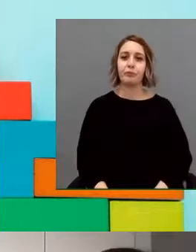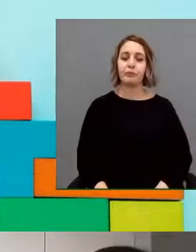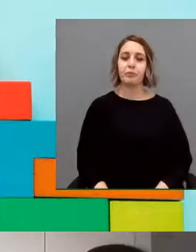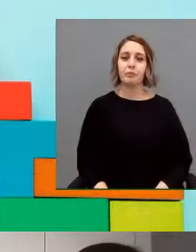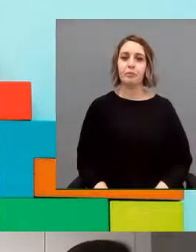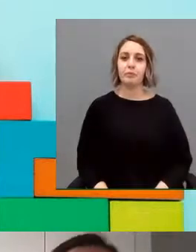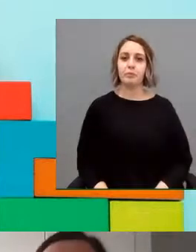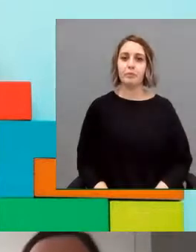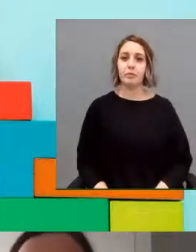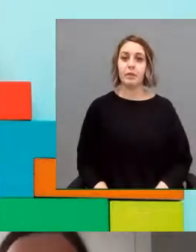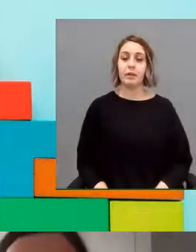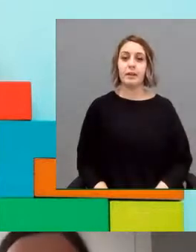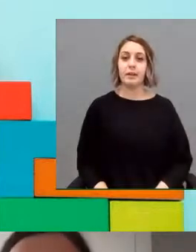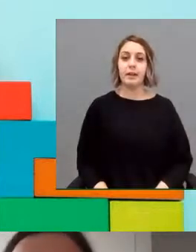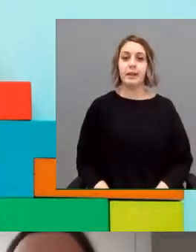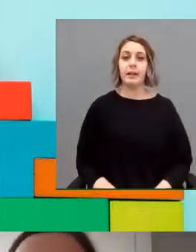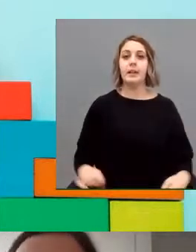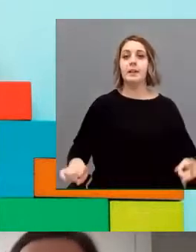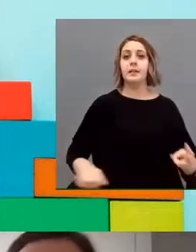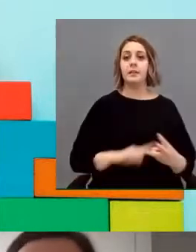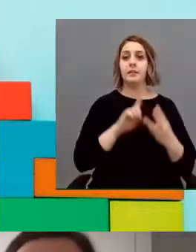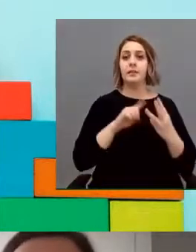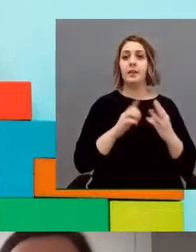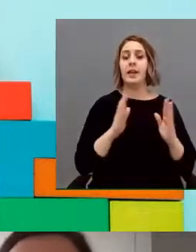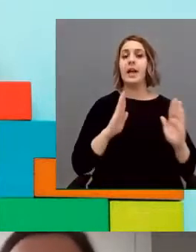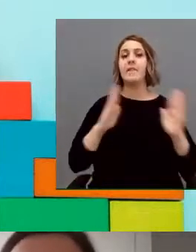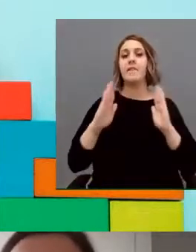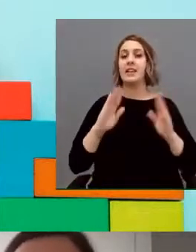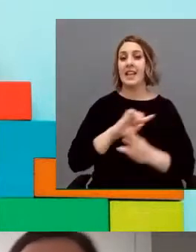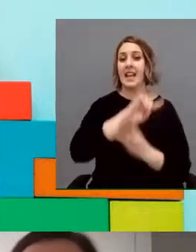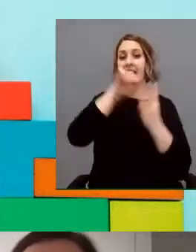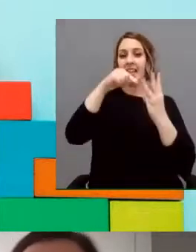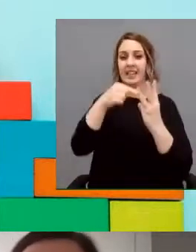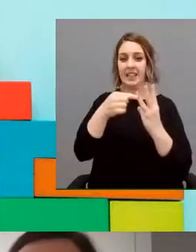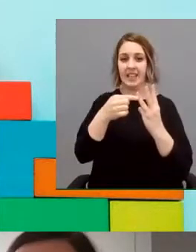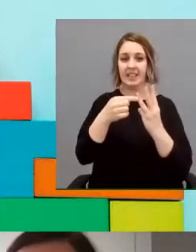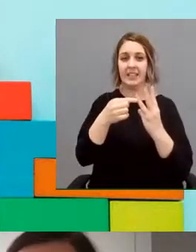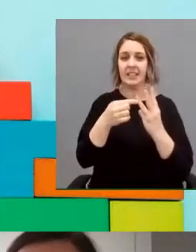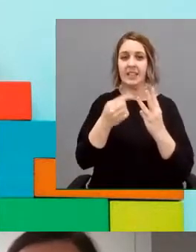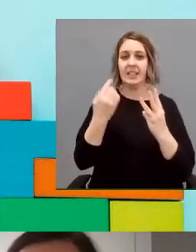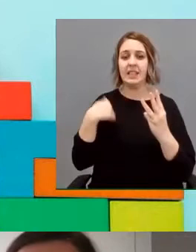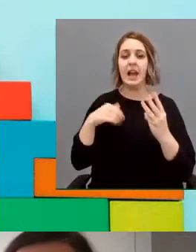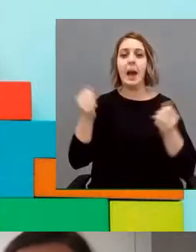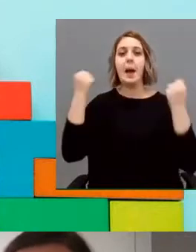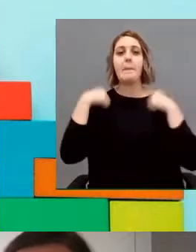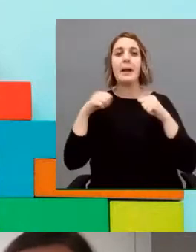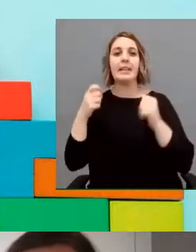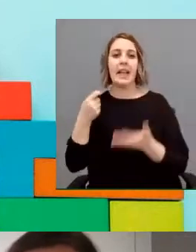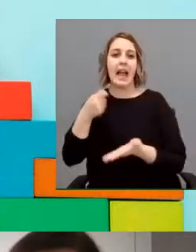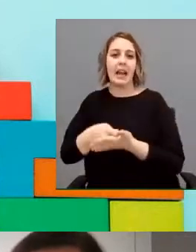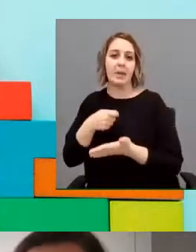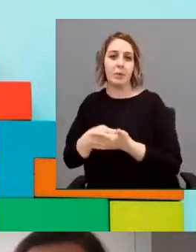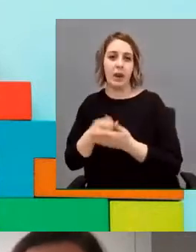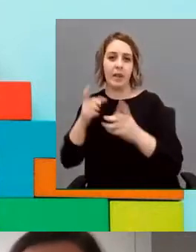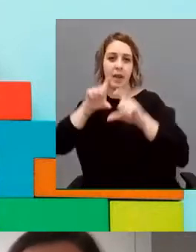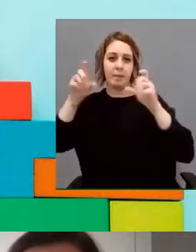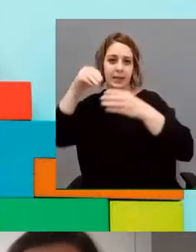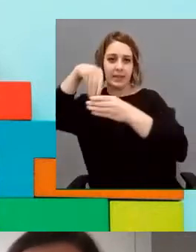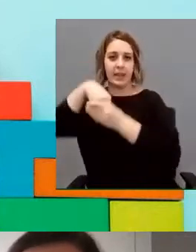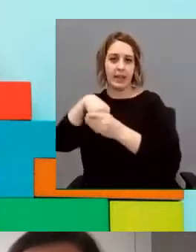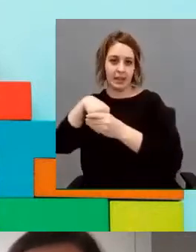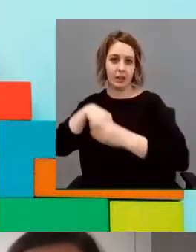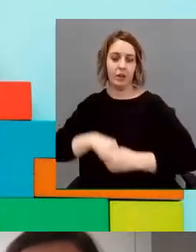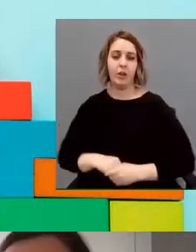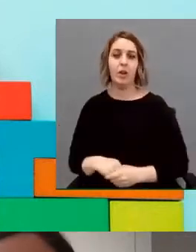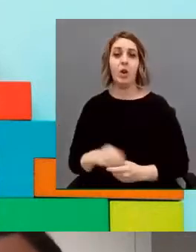Luego tenemos una fase que ya son las prácticas no remuneradas en empresa ordinaria. Tenemos